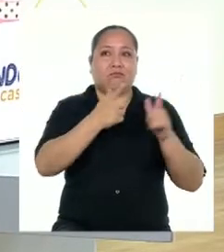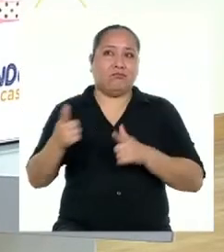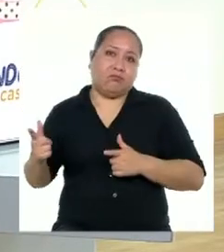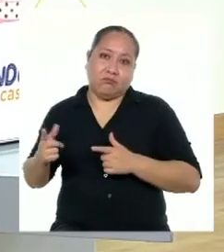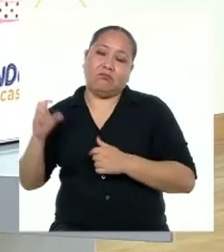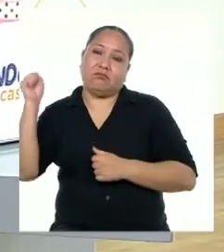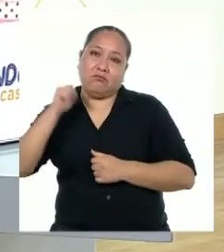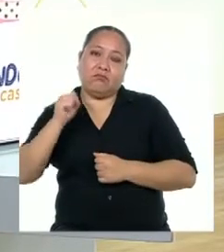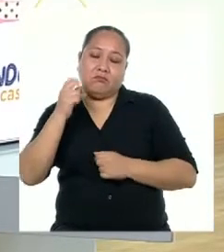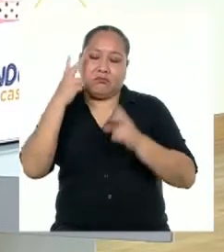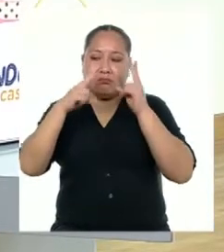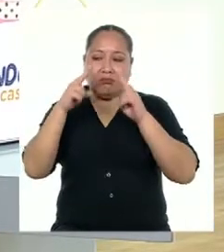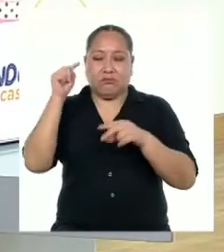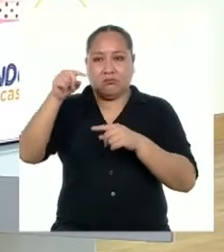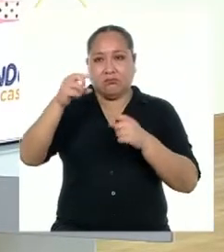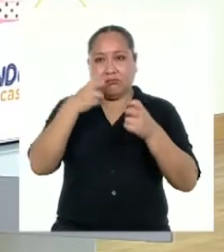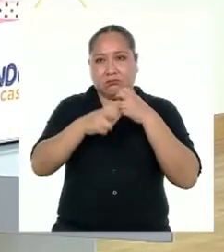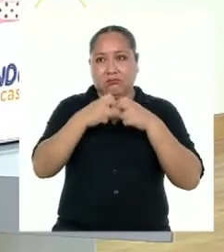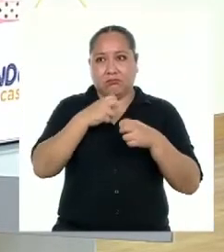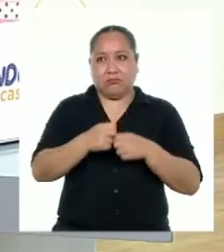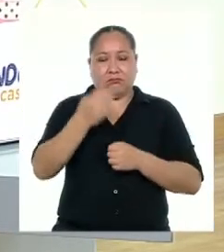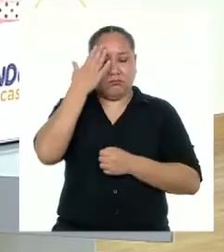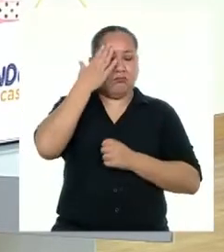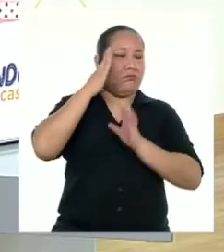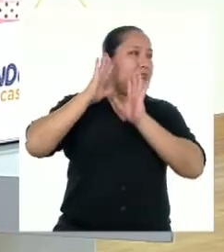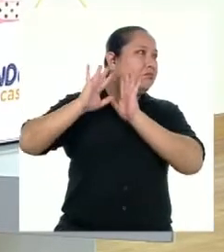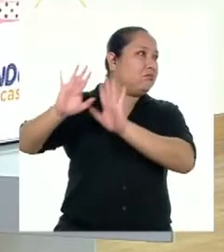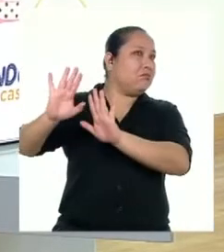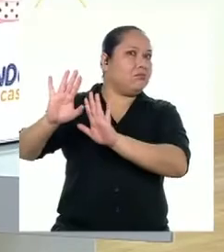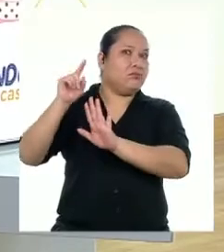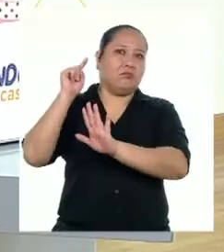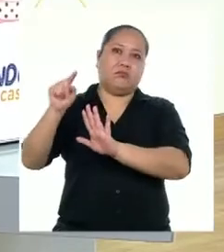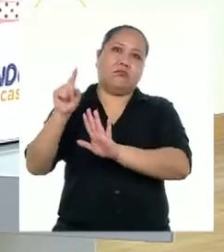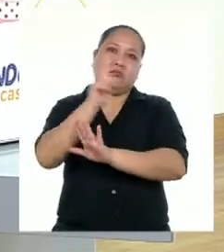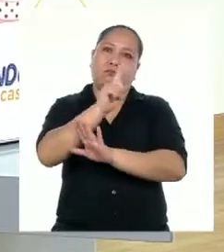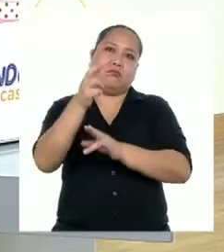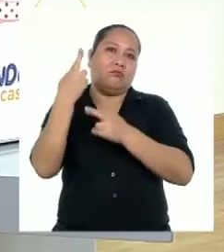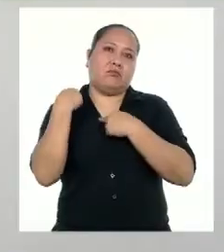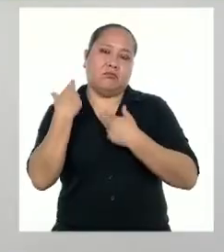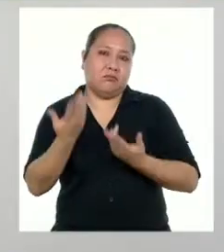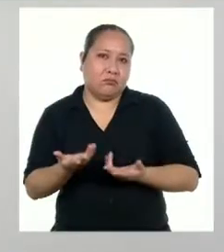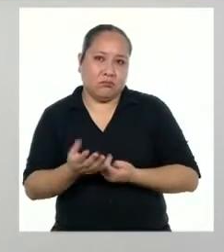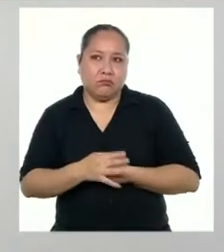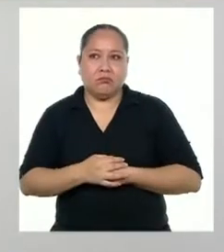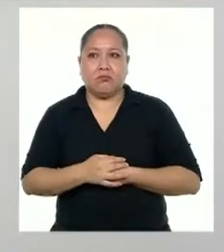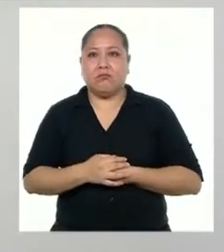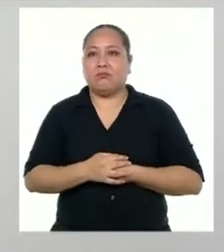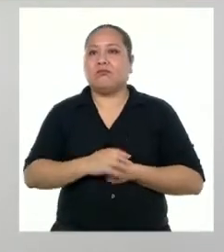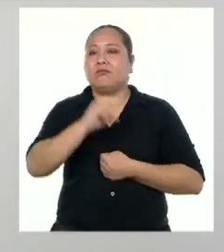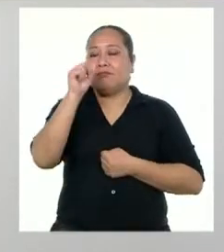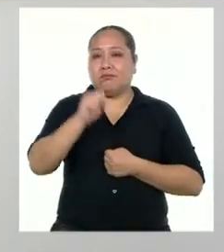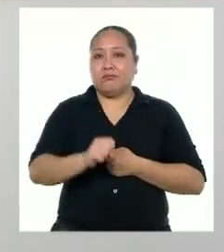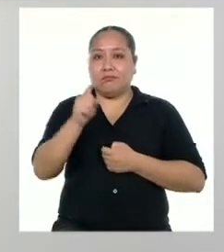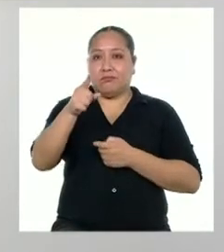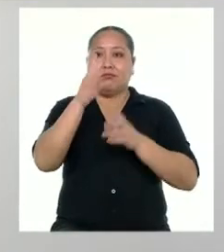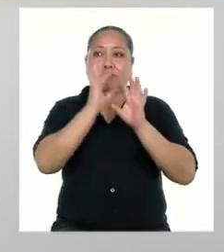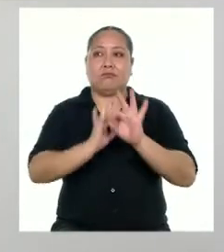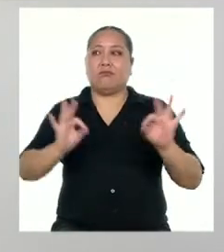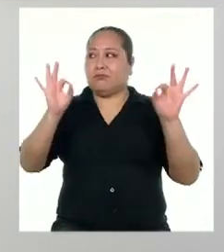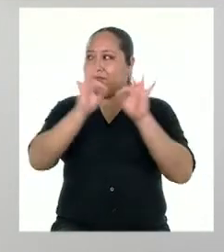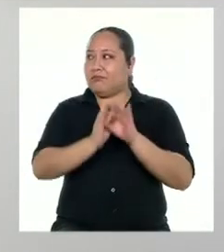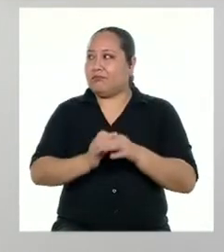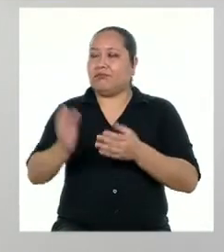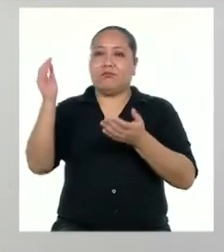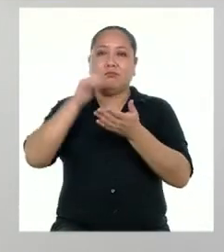listos para afrontar el reto, ya que ignorarlo era ser demasiado irresponsables. Sí. Y es importante